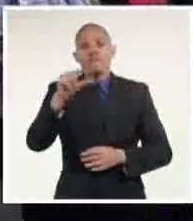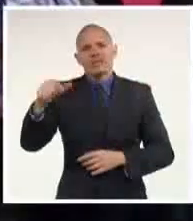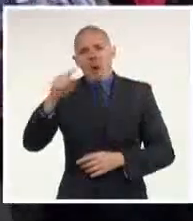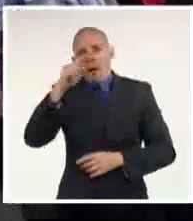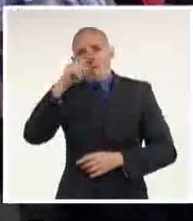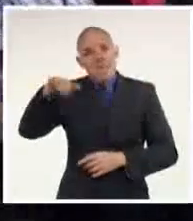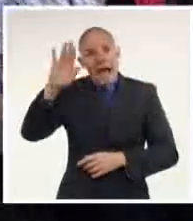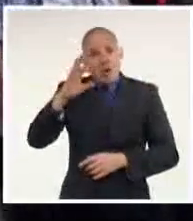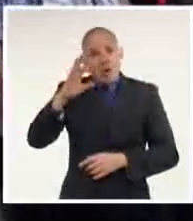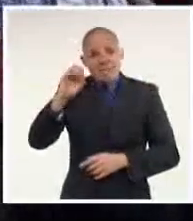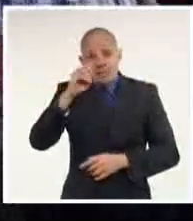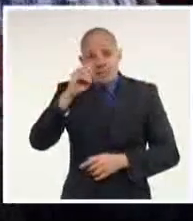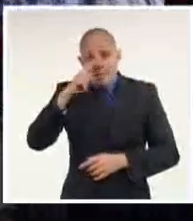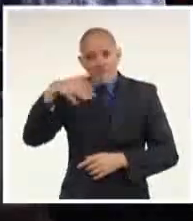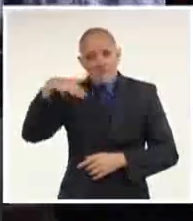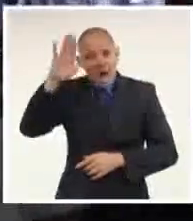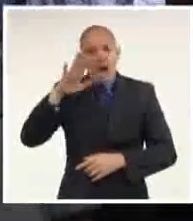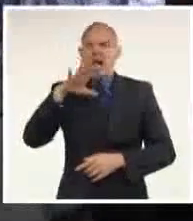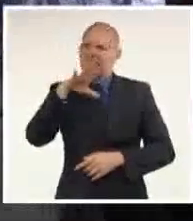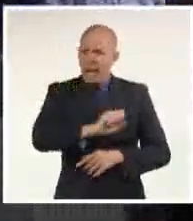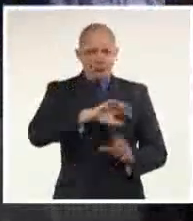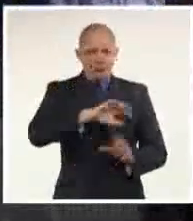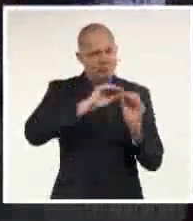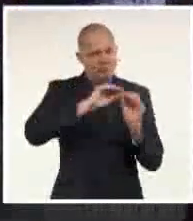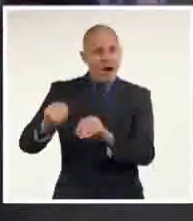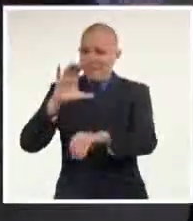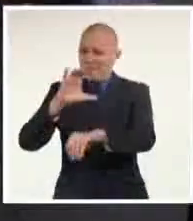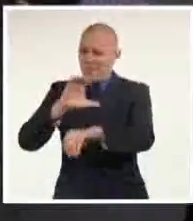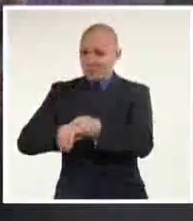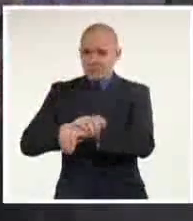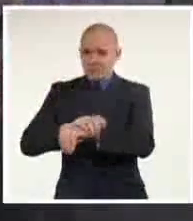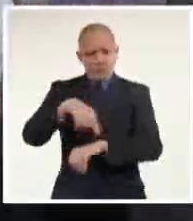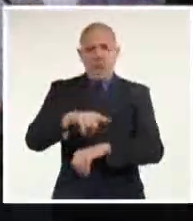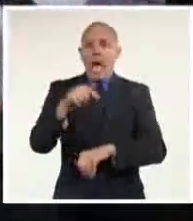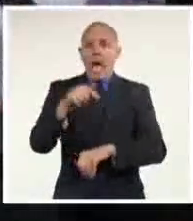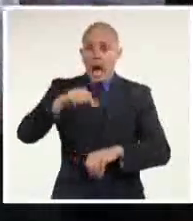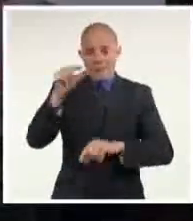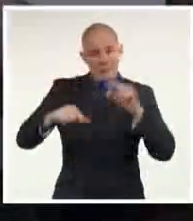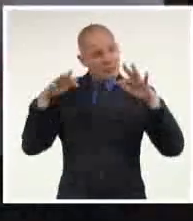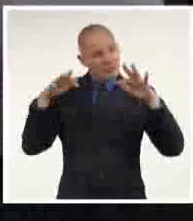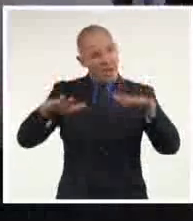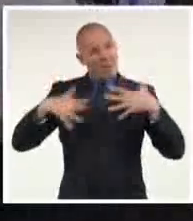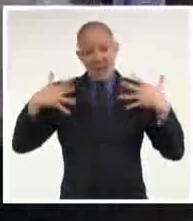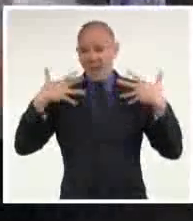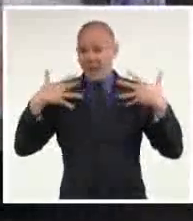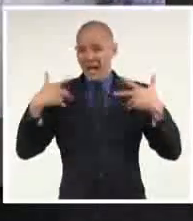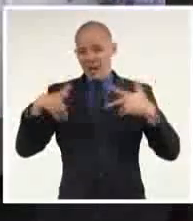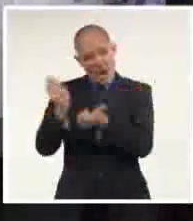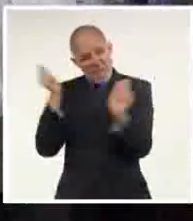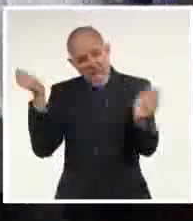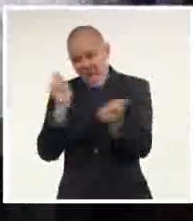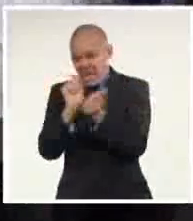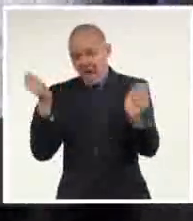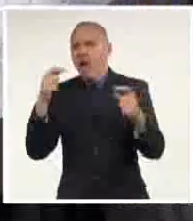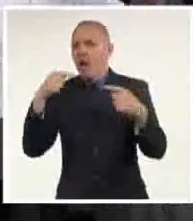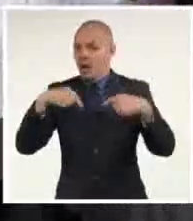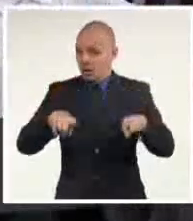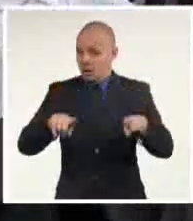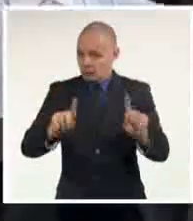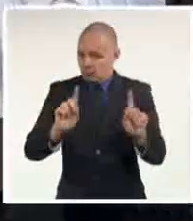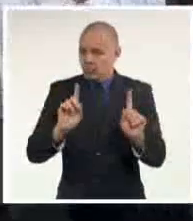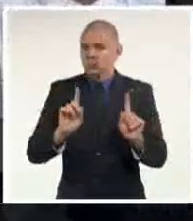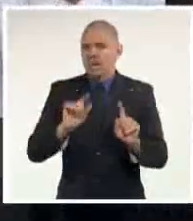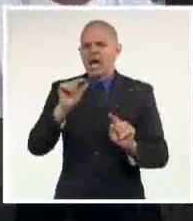años. Activistas exigen la liberación de los estudiantes y campesinos arrestados en el marco de las protestas. Los